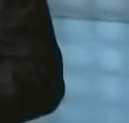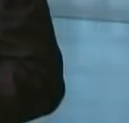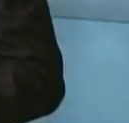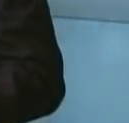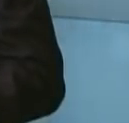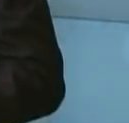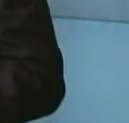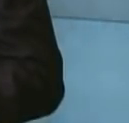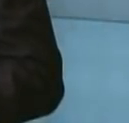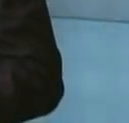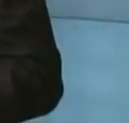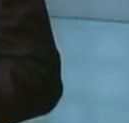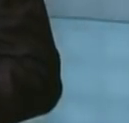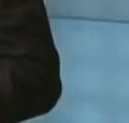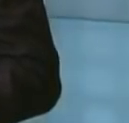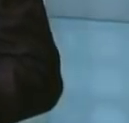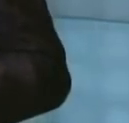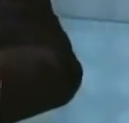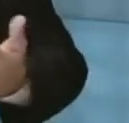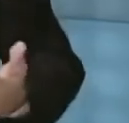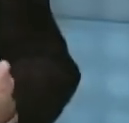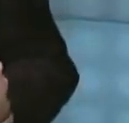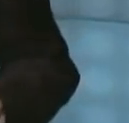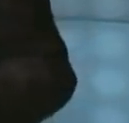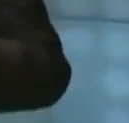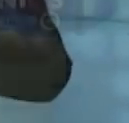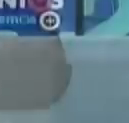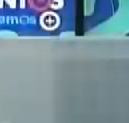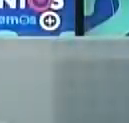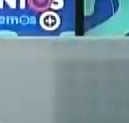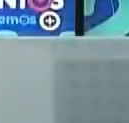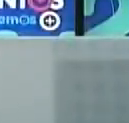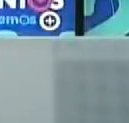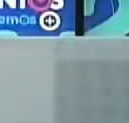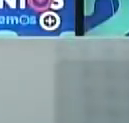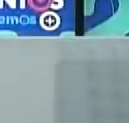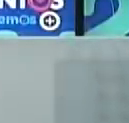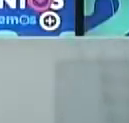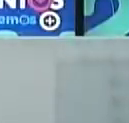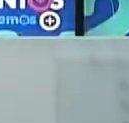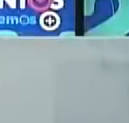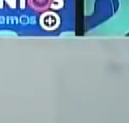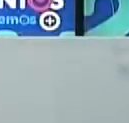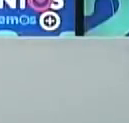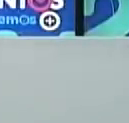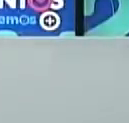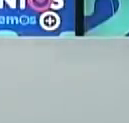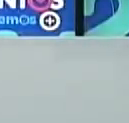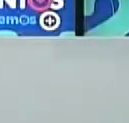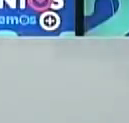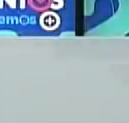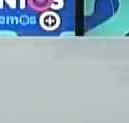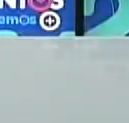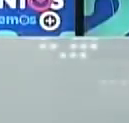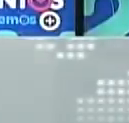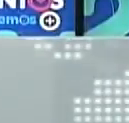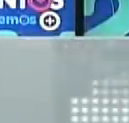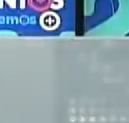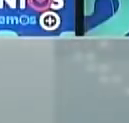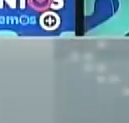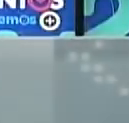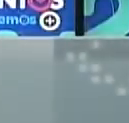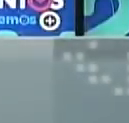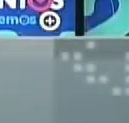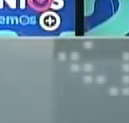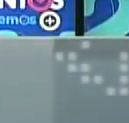de la República Bolivariana de Venezuela. Buenas noches presidente, ¿cómo están? Los saludos desde aquí del Estudio 4 de Venezolana de Televisión y le mando desde